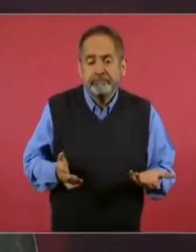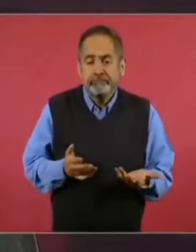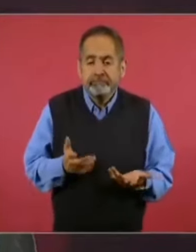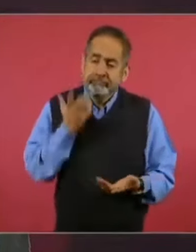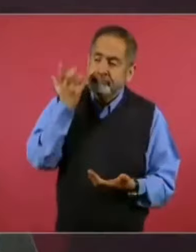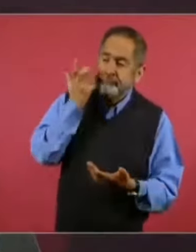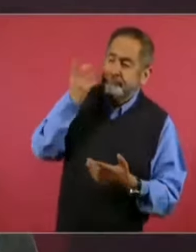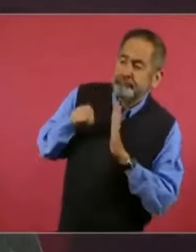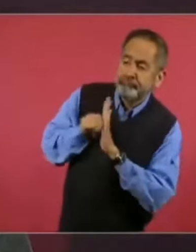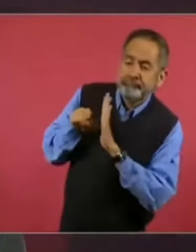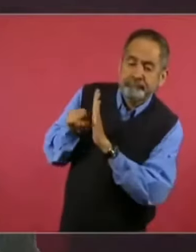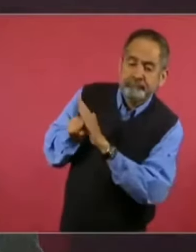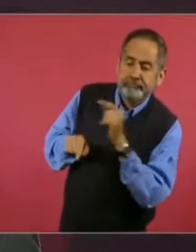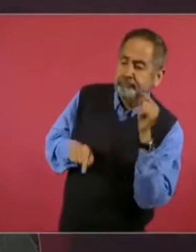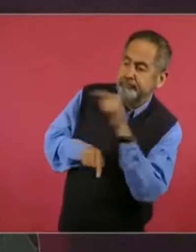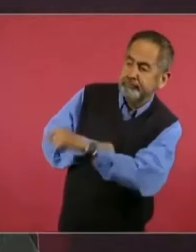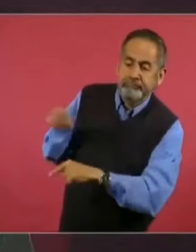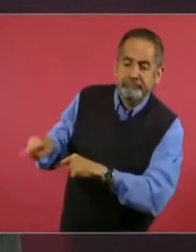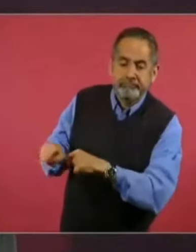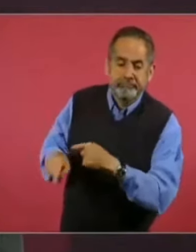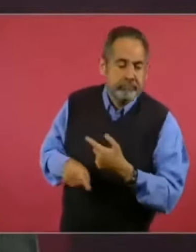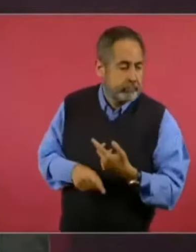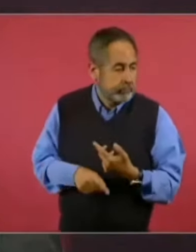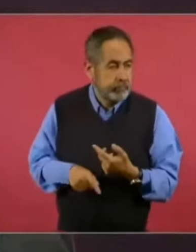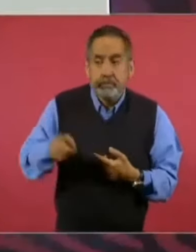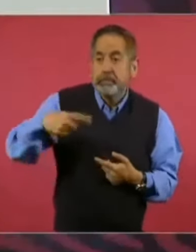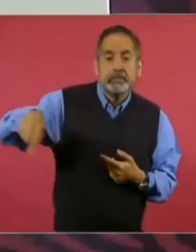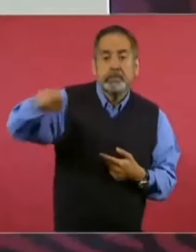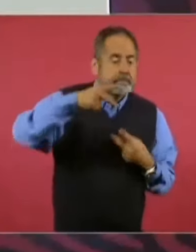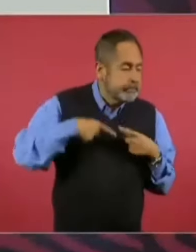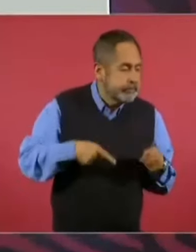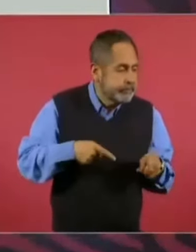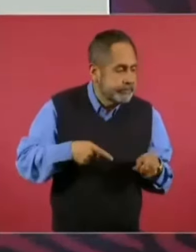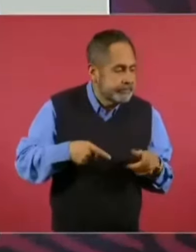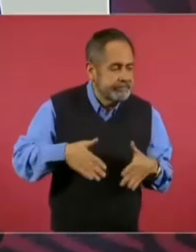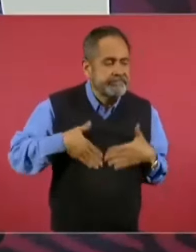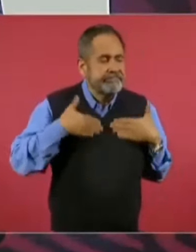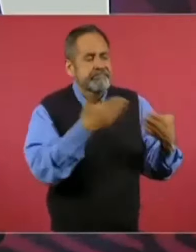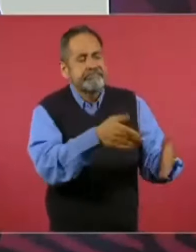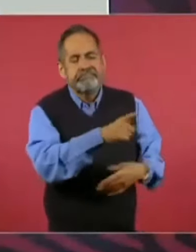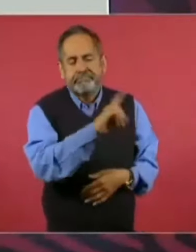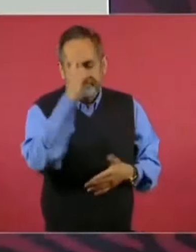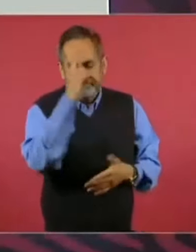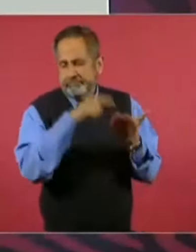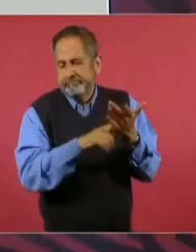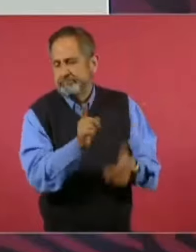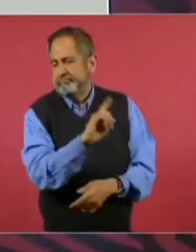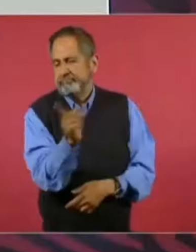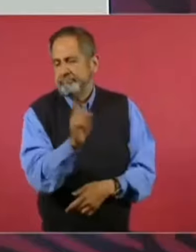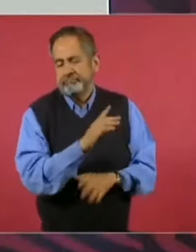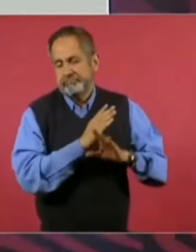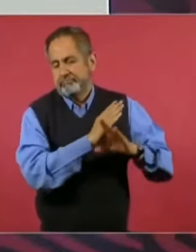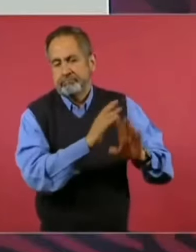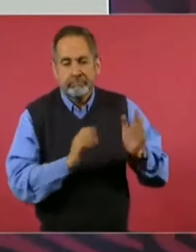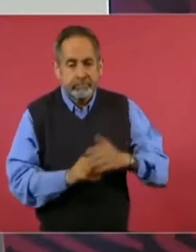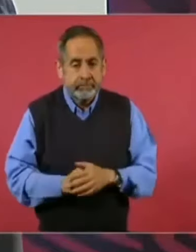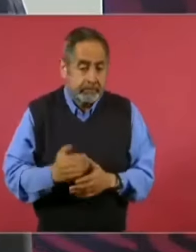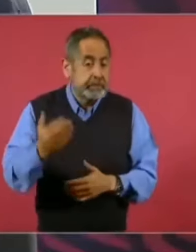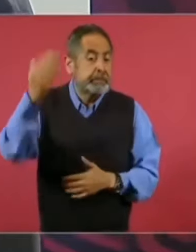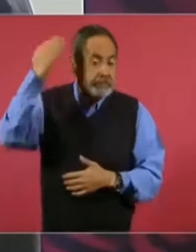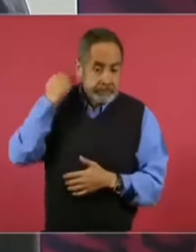Entonces, la gente ya no les cree, pero eso es hace seis años.